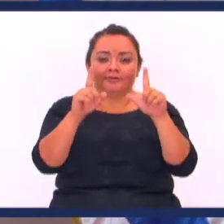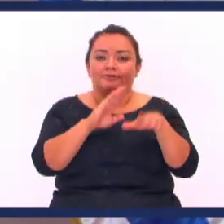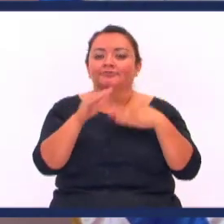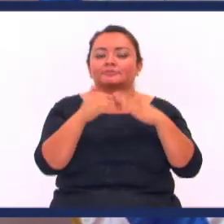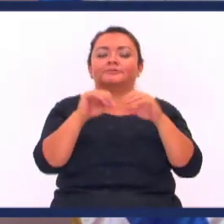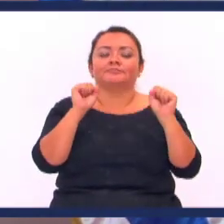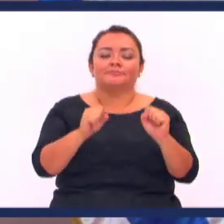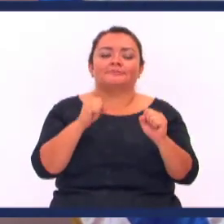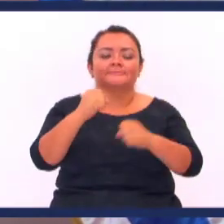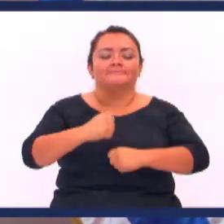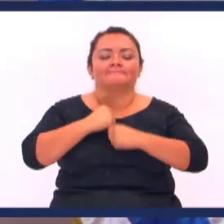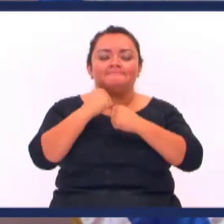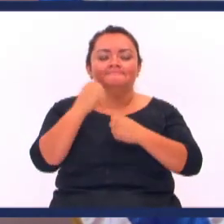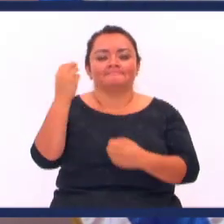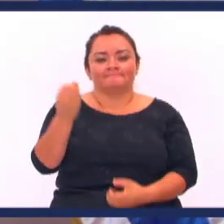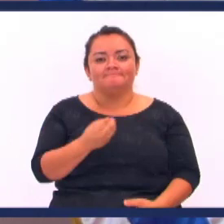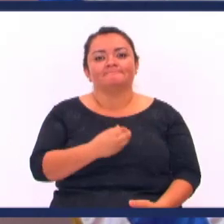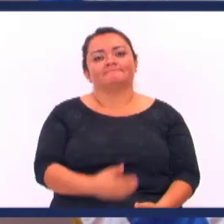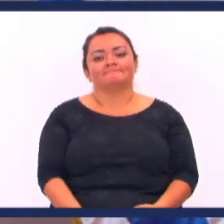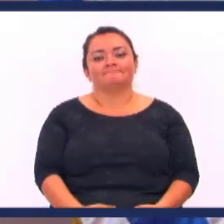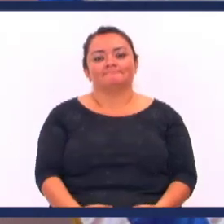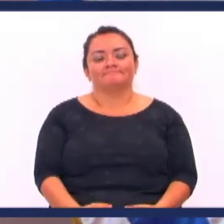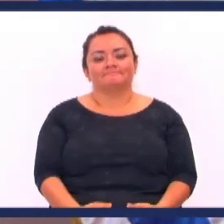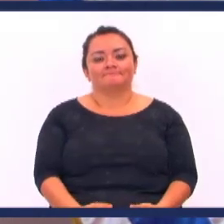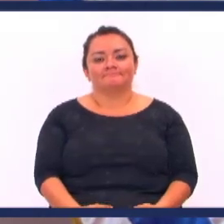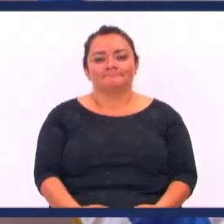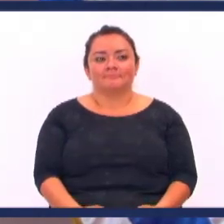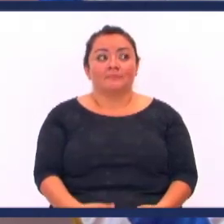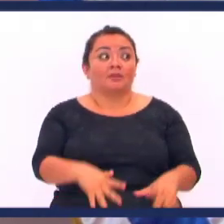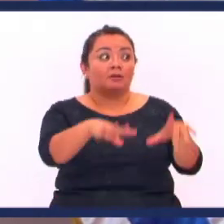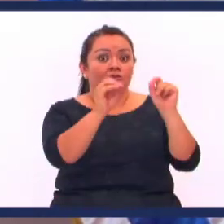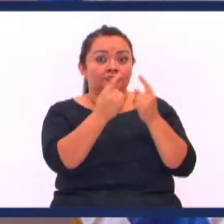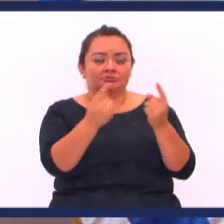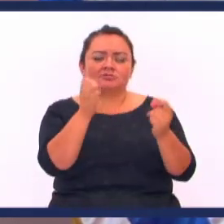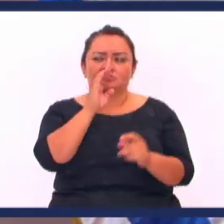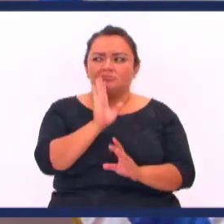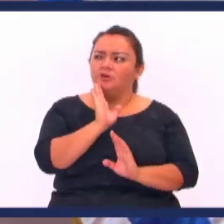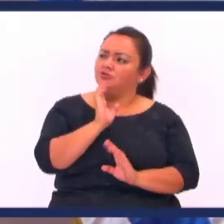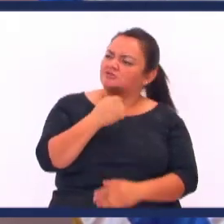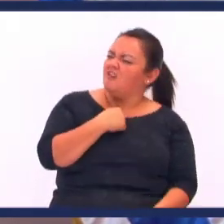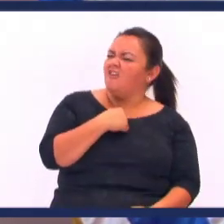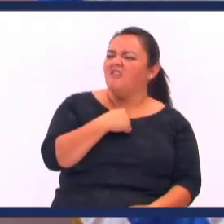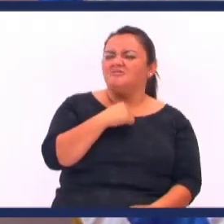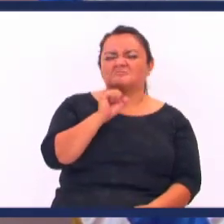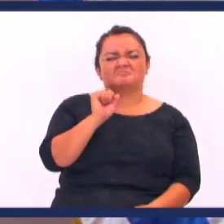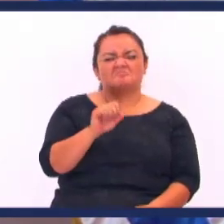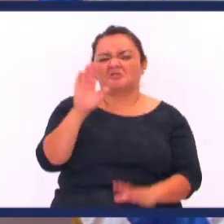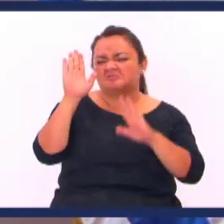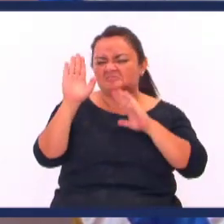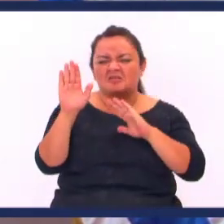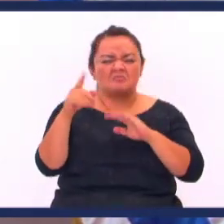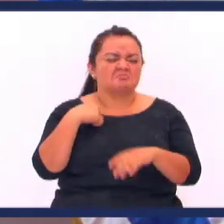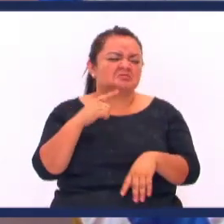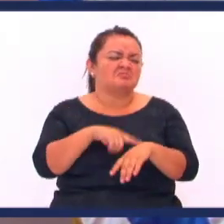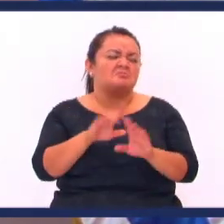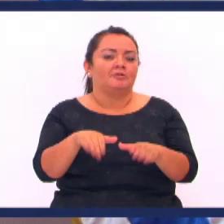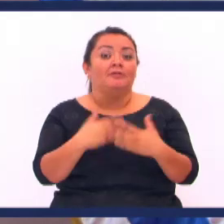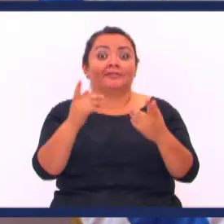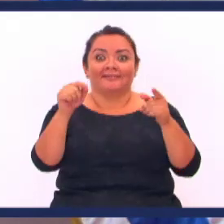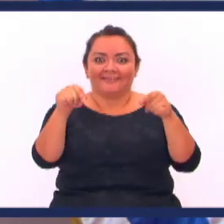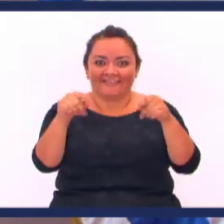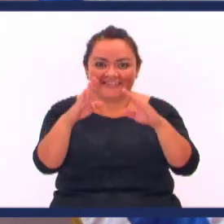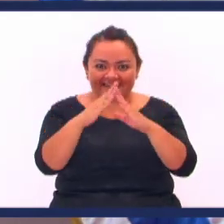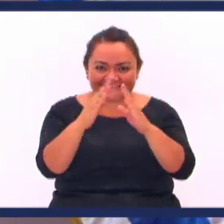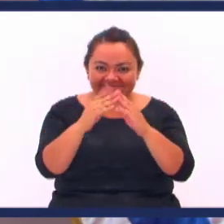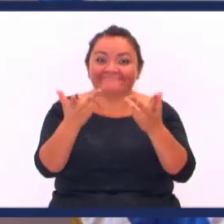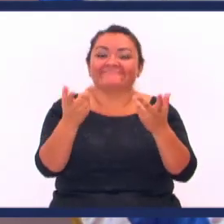Que todo lo puede en Cristo Que le fortalece Hay personas que decían Mira Abos Yo no puedo adorar al Señor A mí no me queda tiempo Hoy